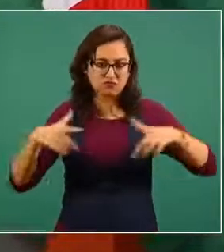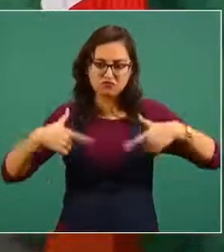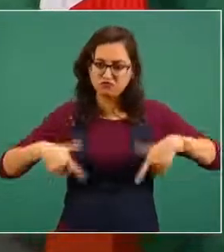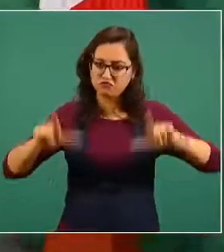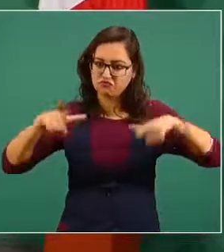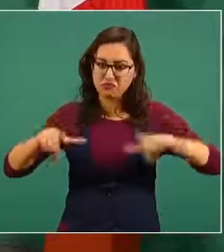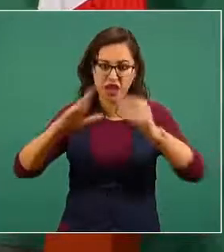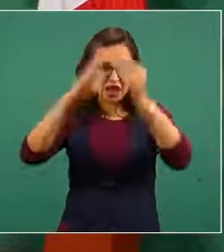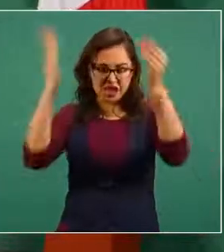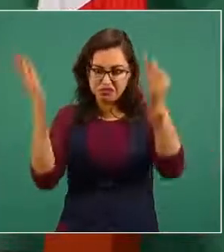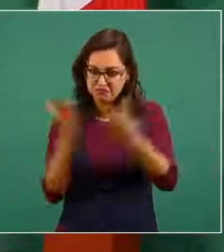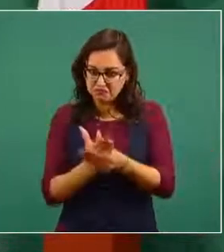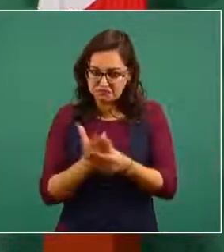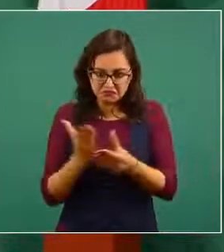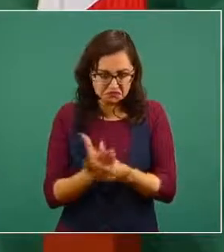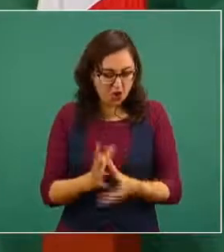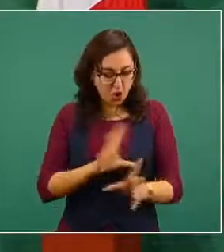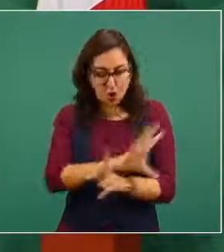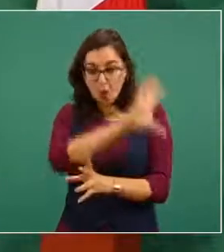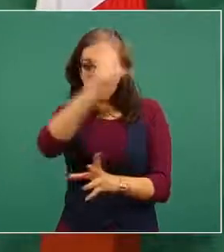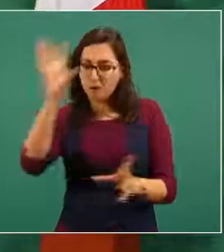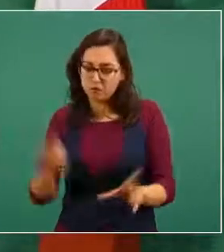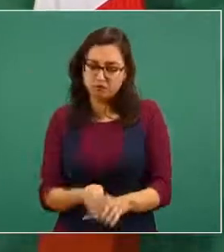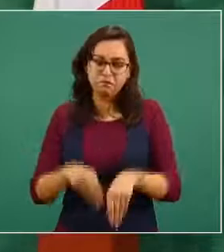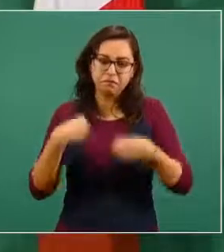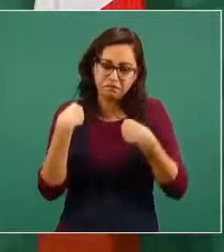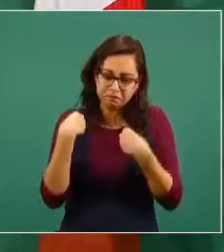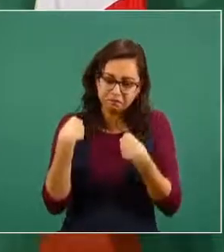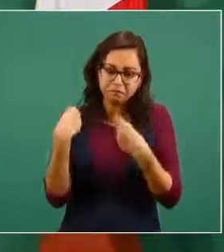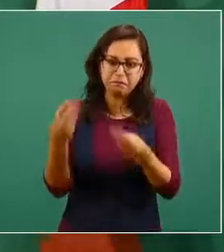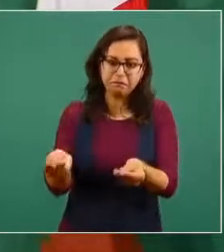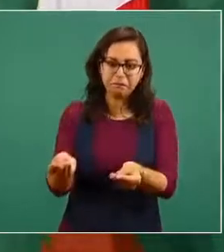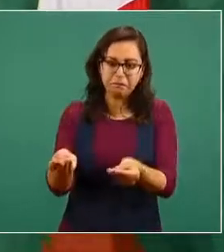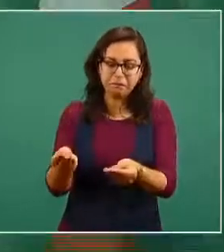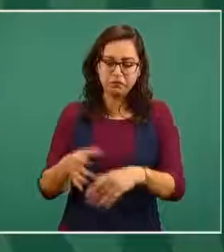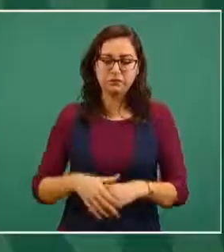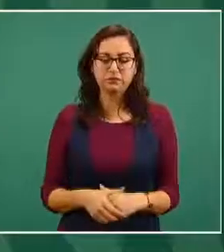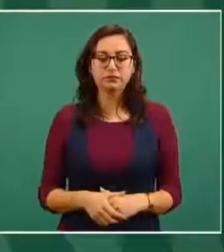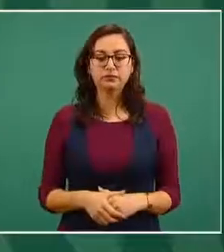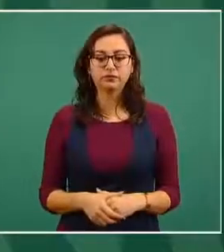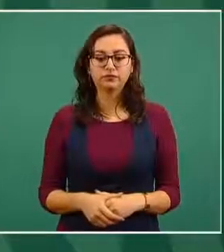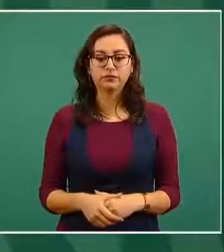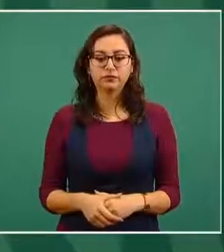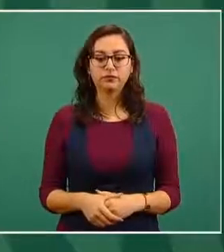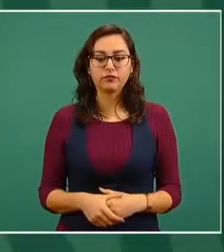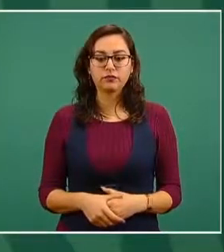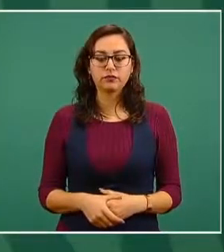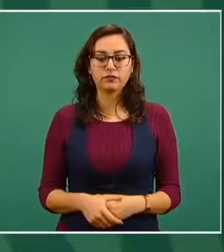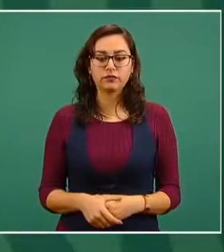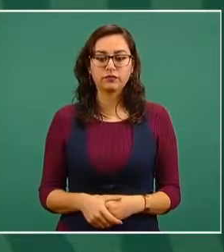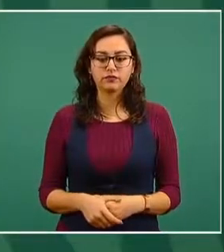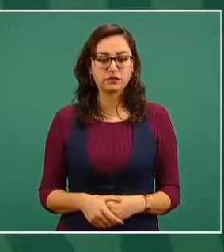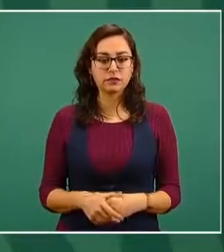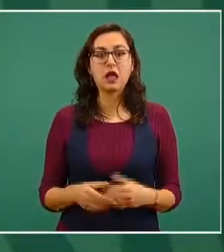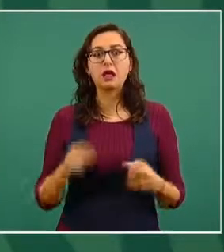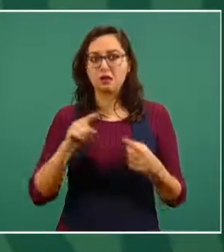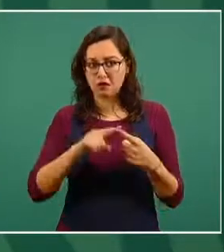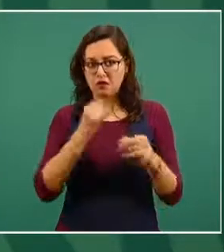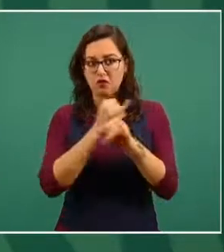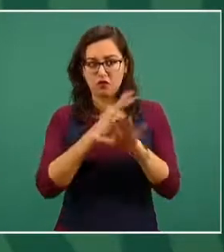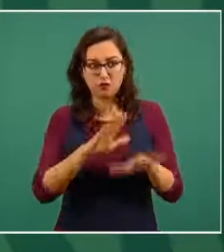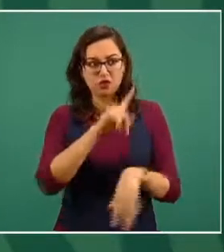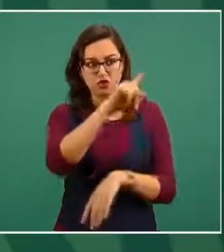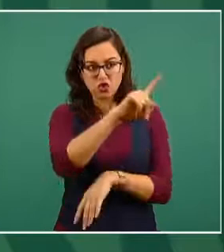el expediente que nos envió del gobierno de Estados